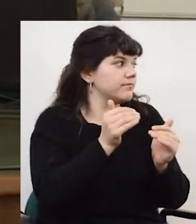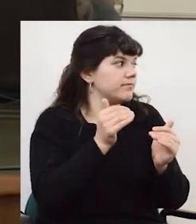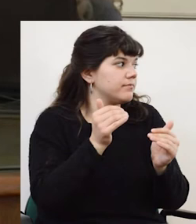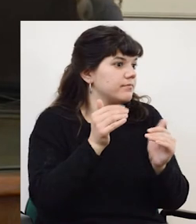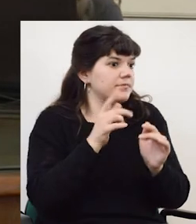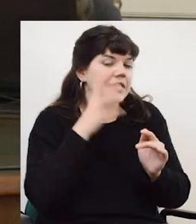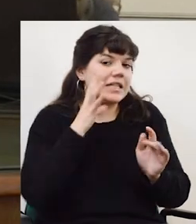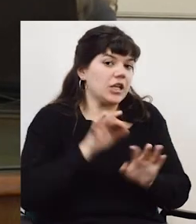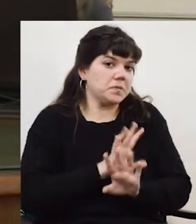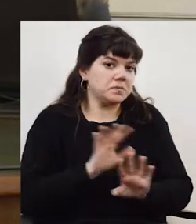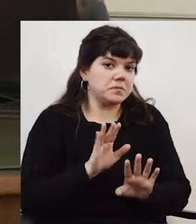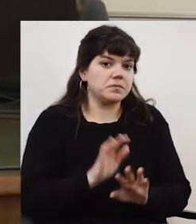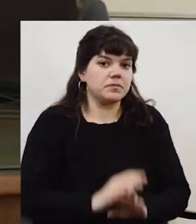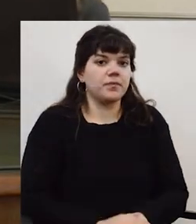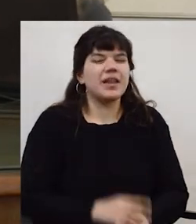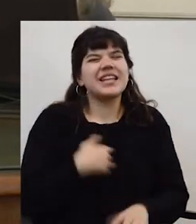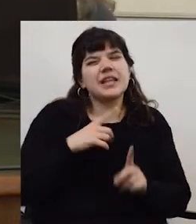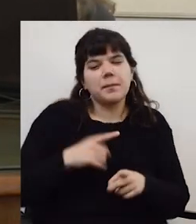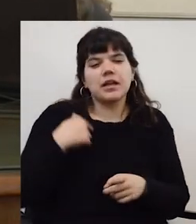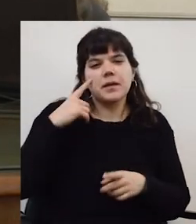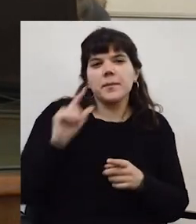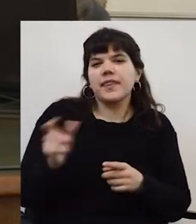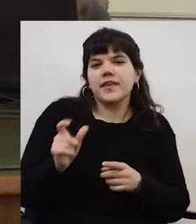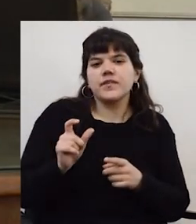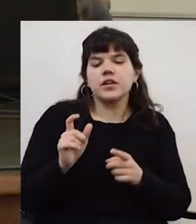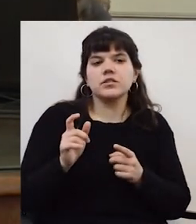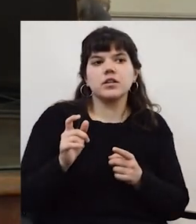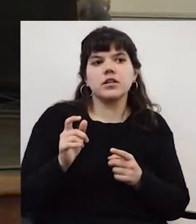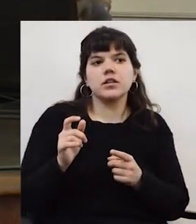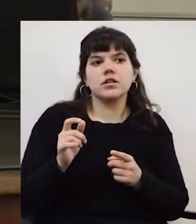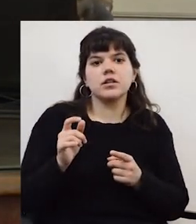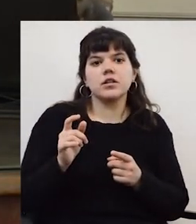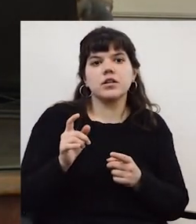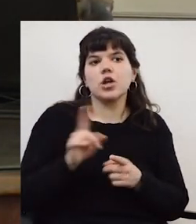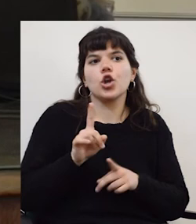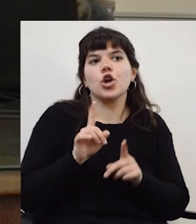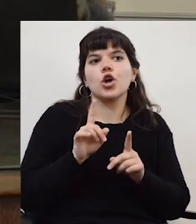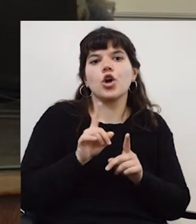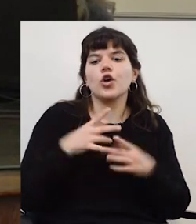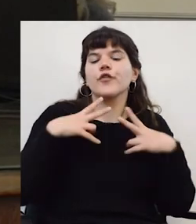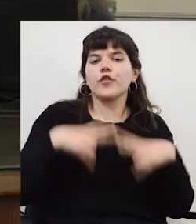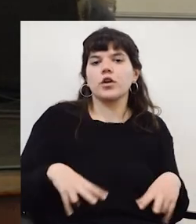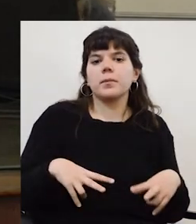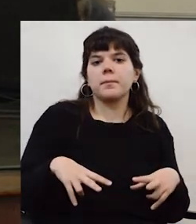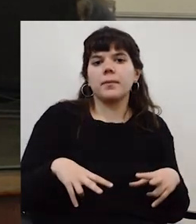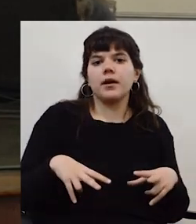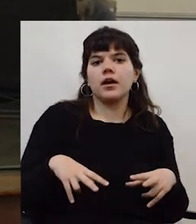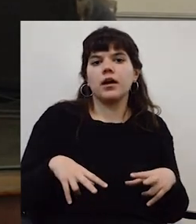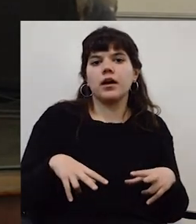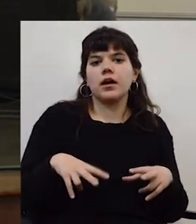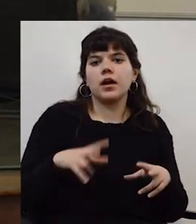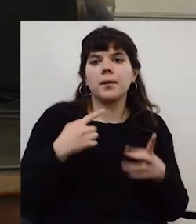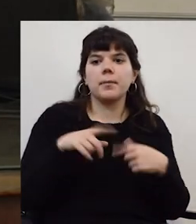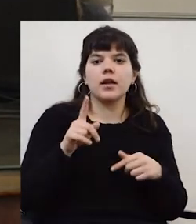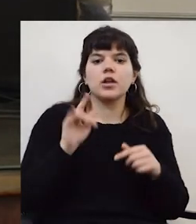yo estaba pensando una pequeña diferencia entre que sean que no sean formales es una cosa pero que